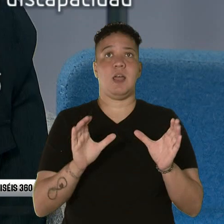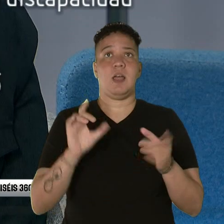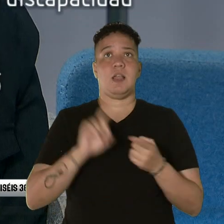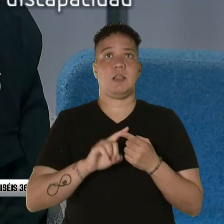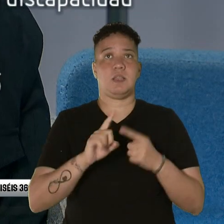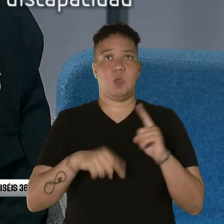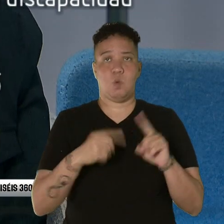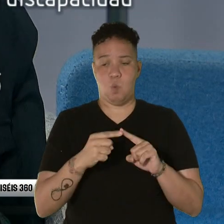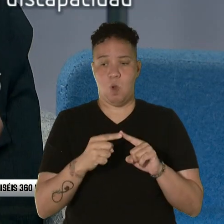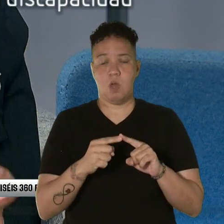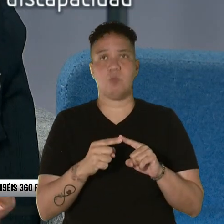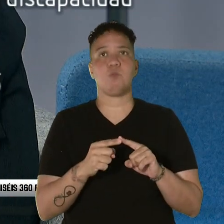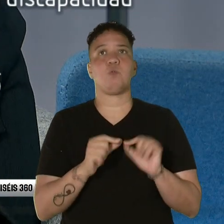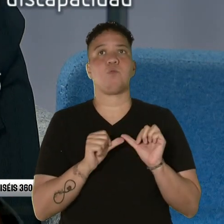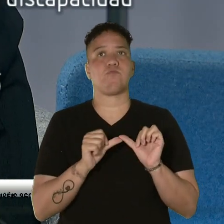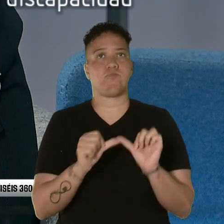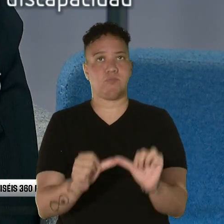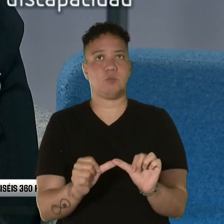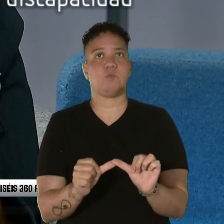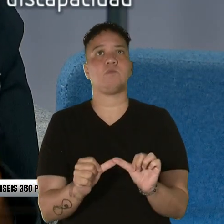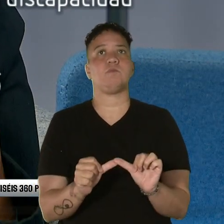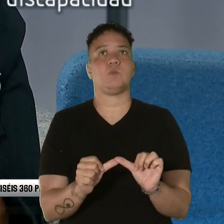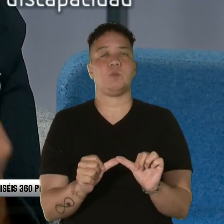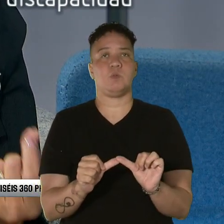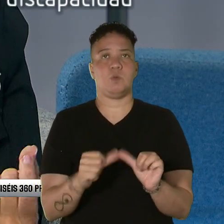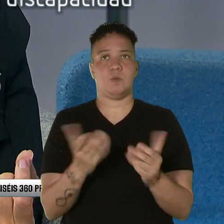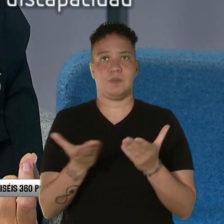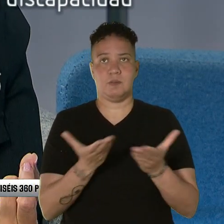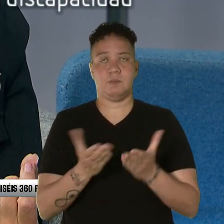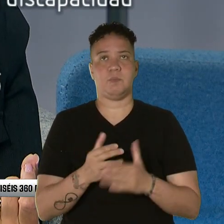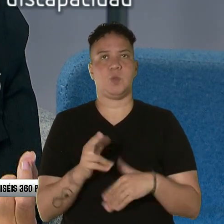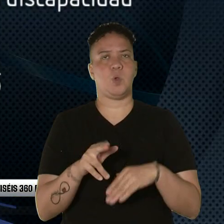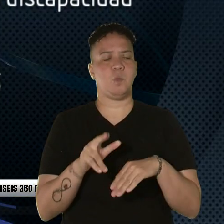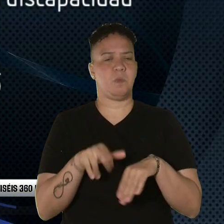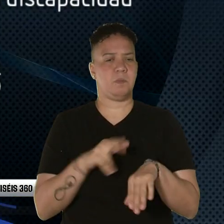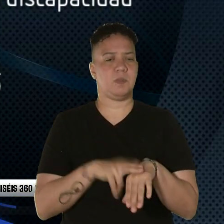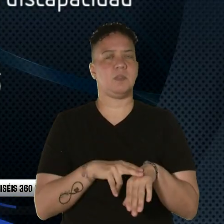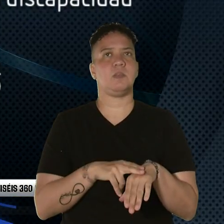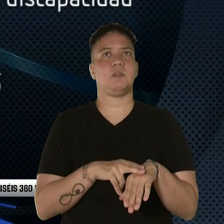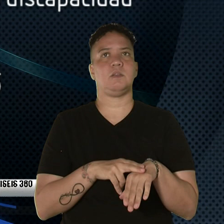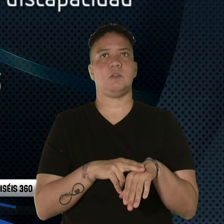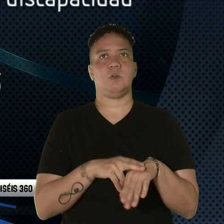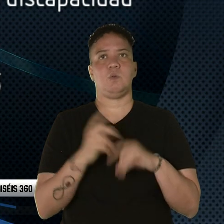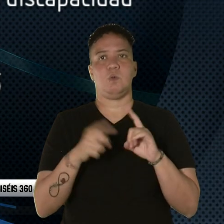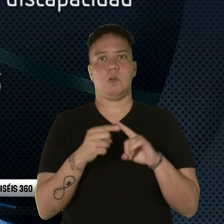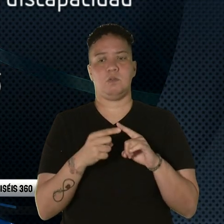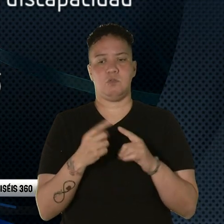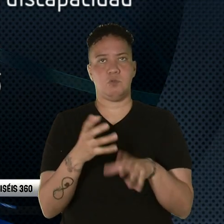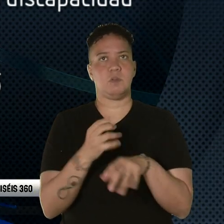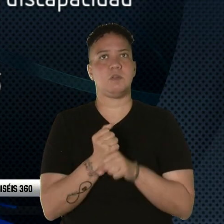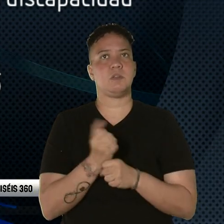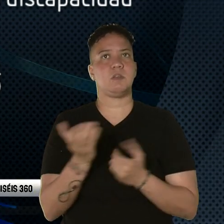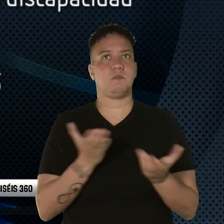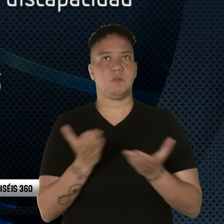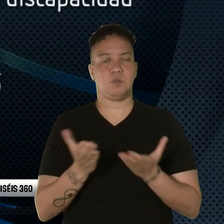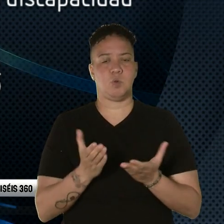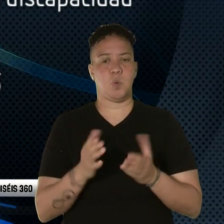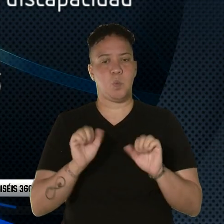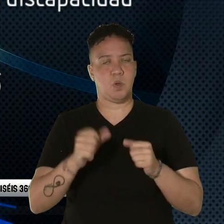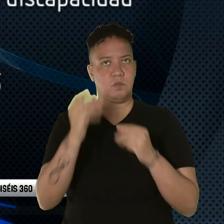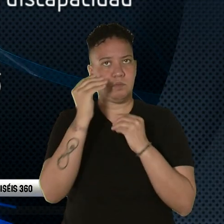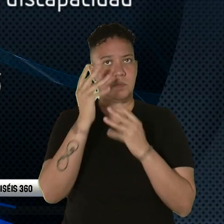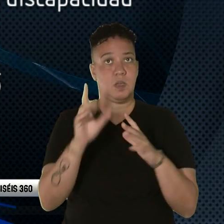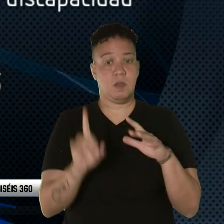estoy activo. Esa es la pregunta. Usualmente los proveedores también, cuando va usted a recibir servicios, le puede decir si usted